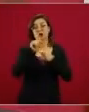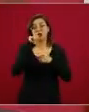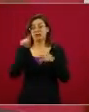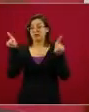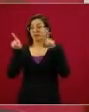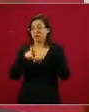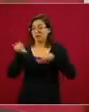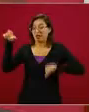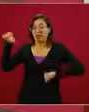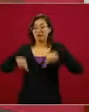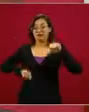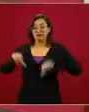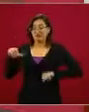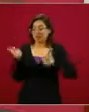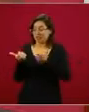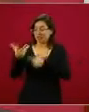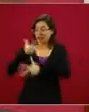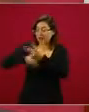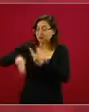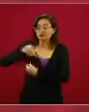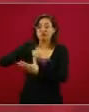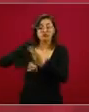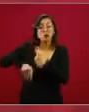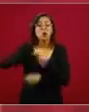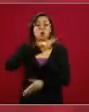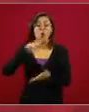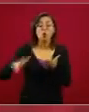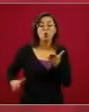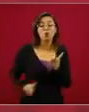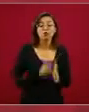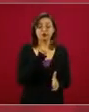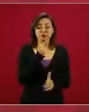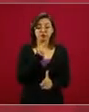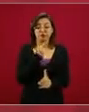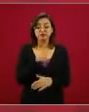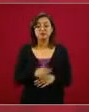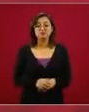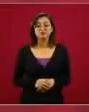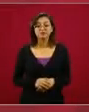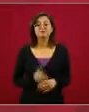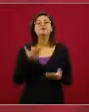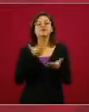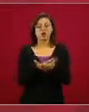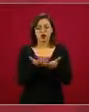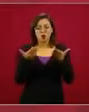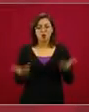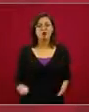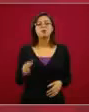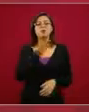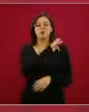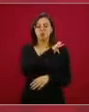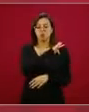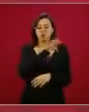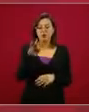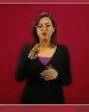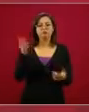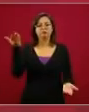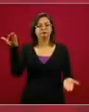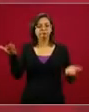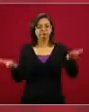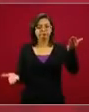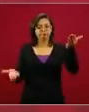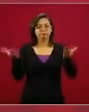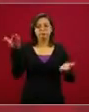especialmente económicas. Y esto hoy nos permite generar ese equilibrio